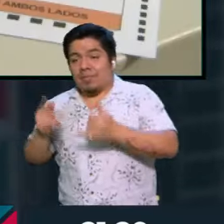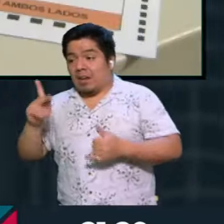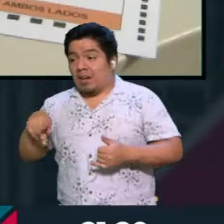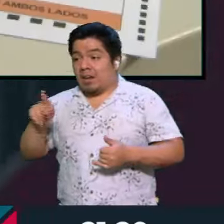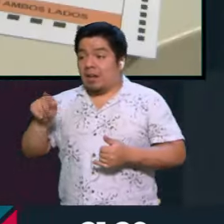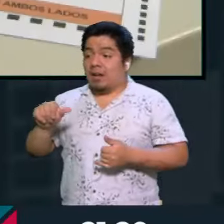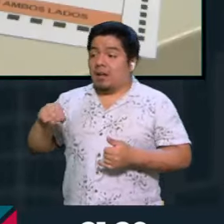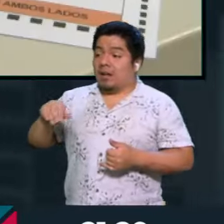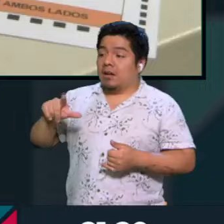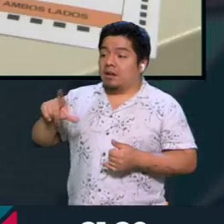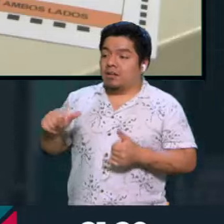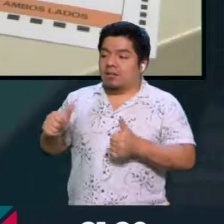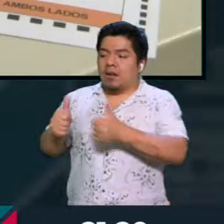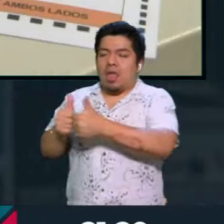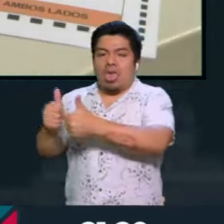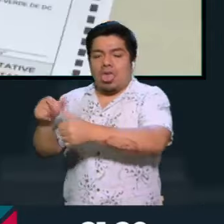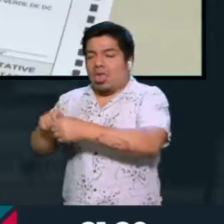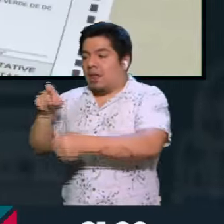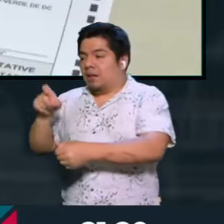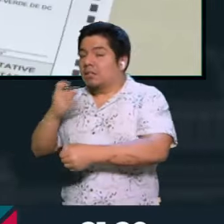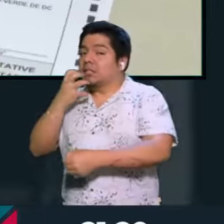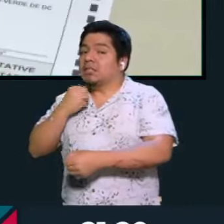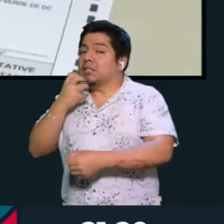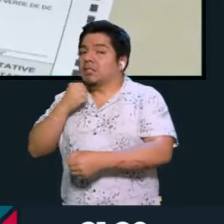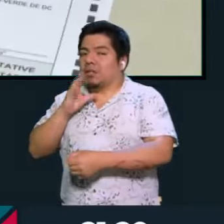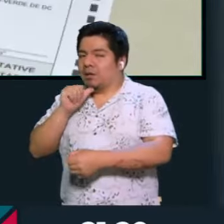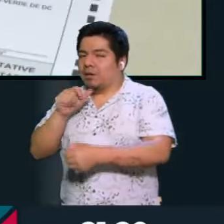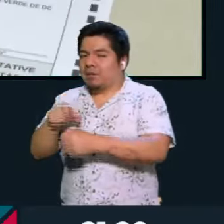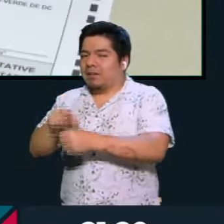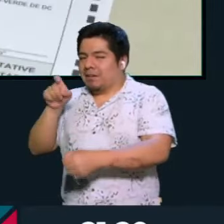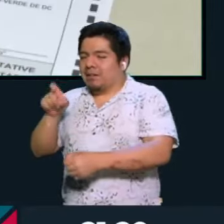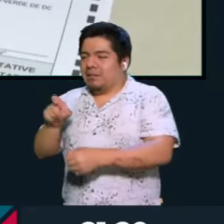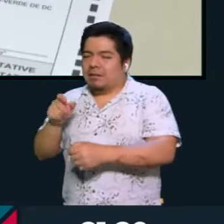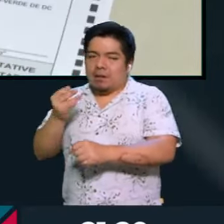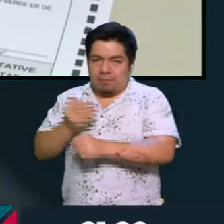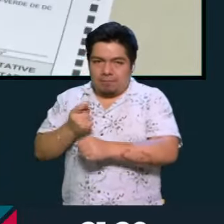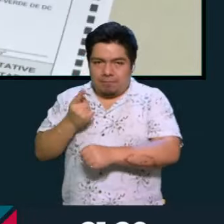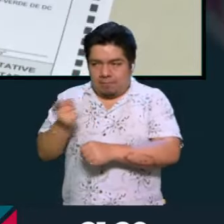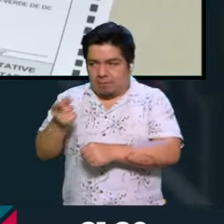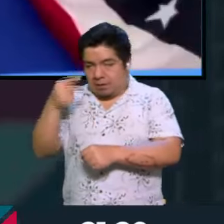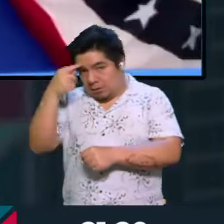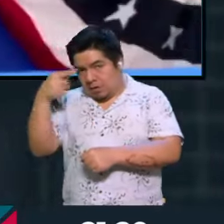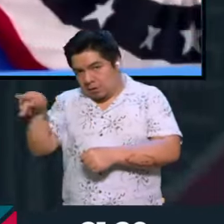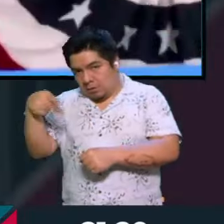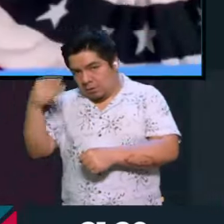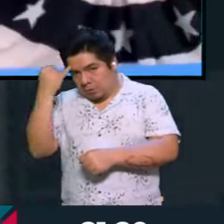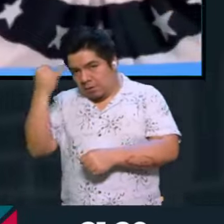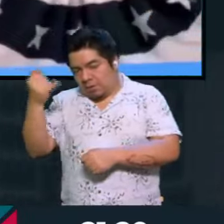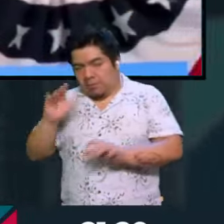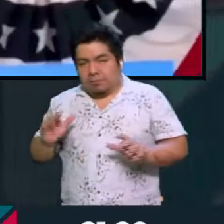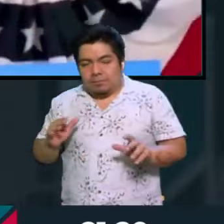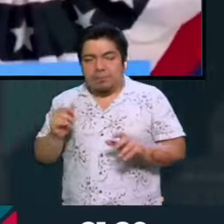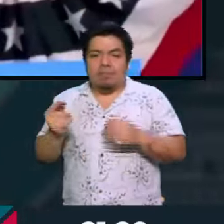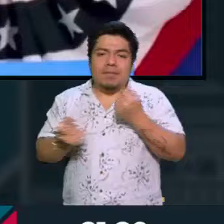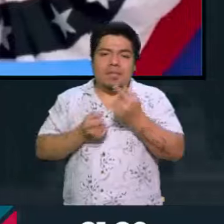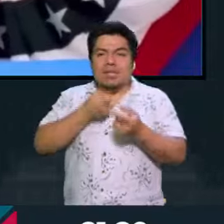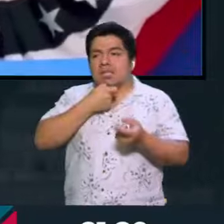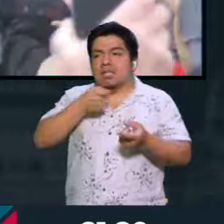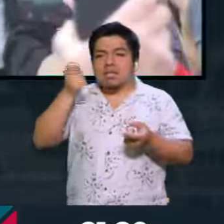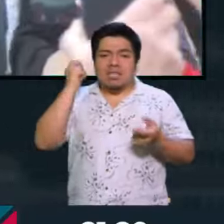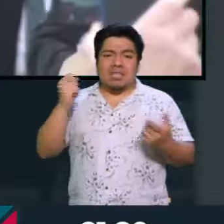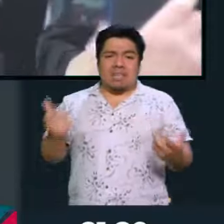no se iba a desvincular del tema de Israel, primero más allá de por lo que cree, pero también son campañas de